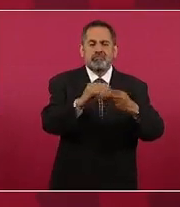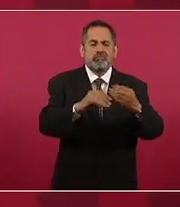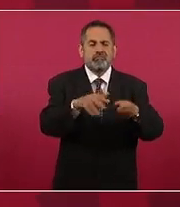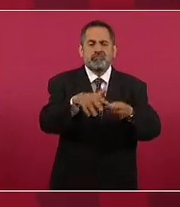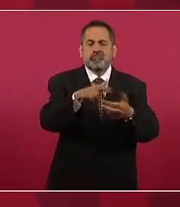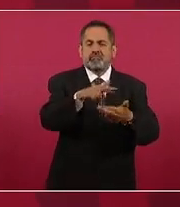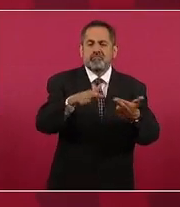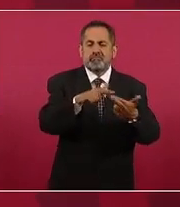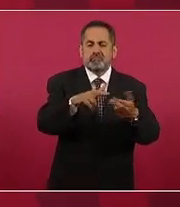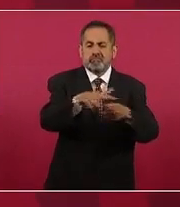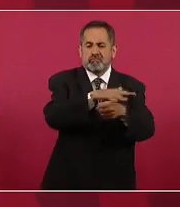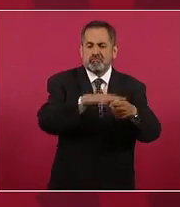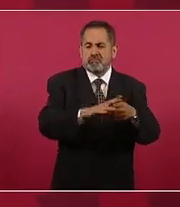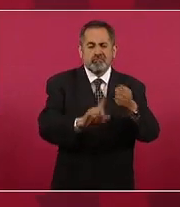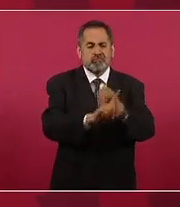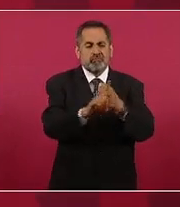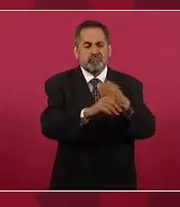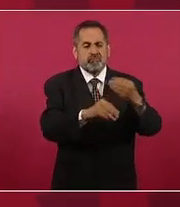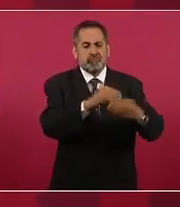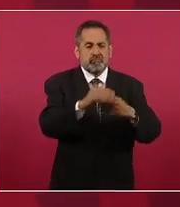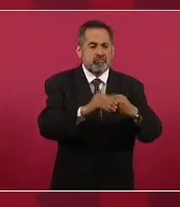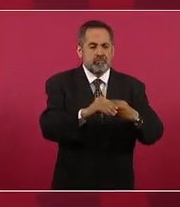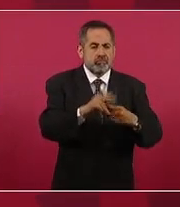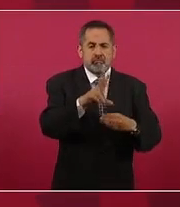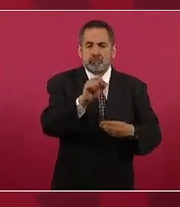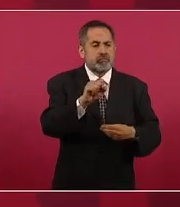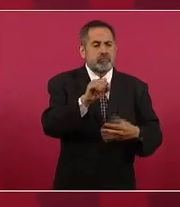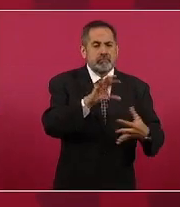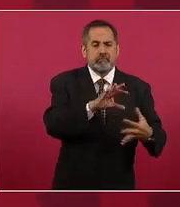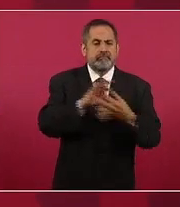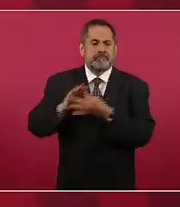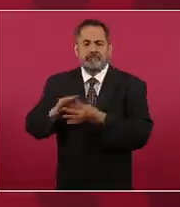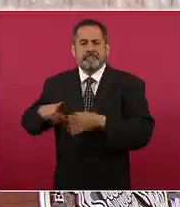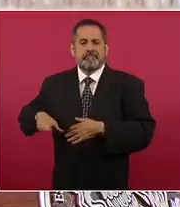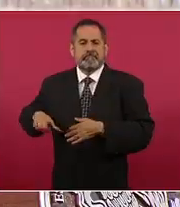regionales no vinculados con el poder